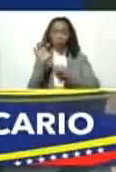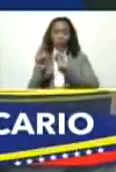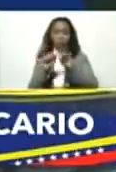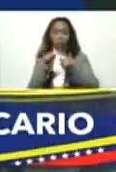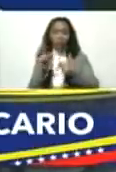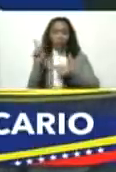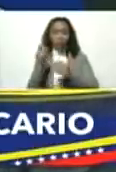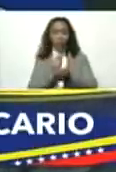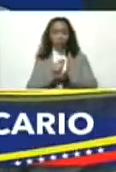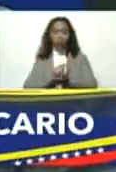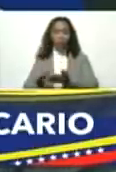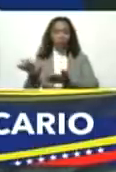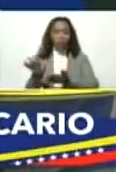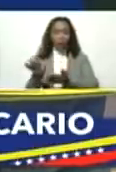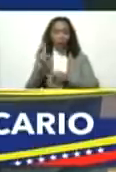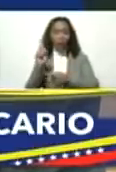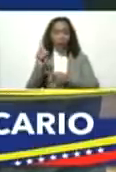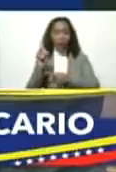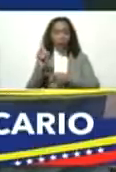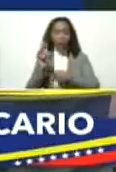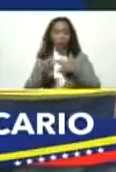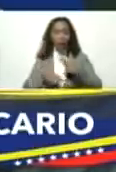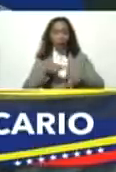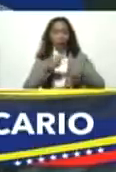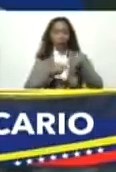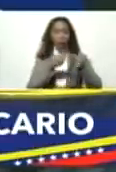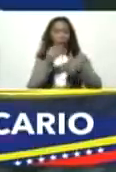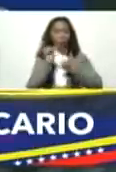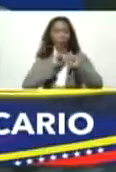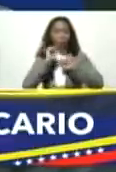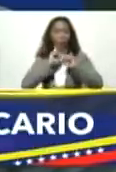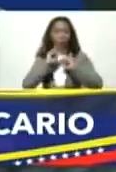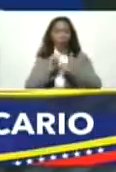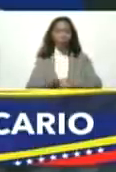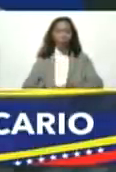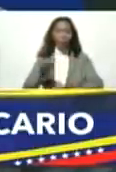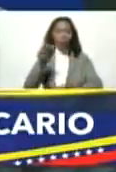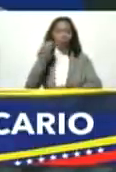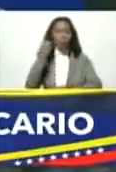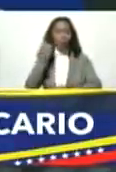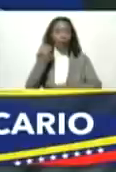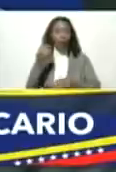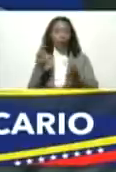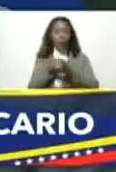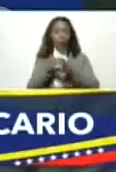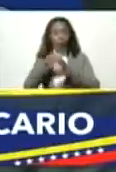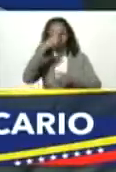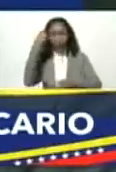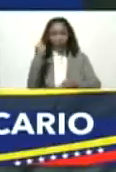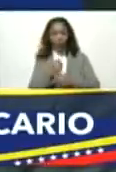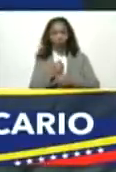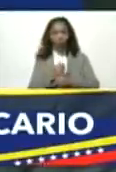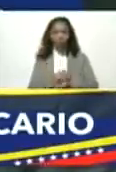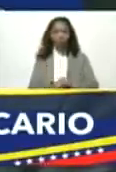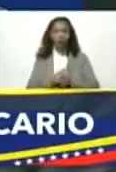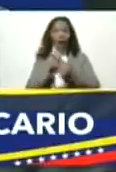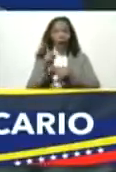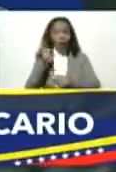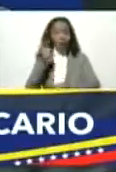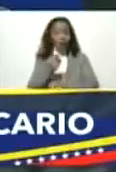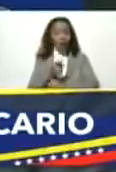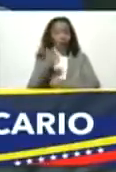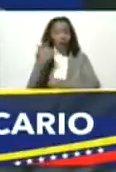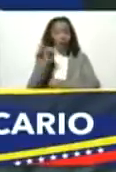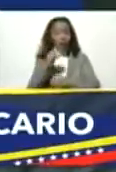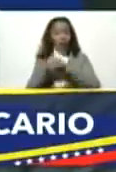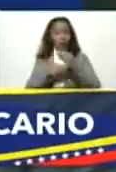está creciendo día a día el de la construcción como un motor importante para la generación de empleo allí debe estar la banca pública